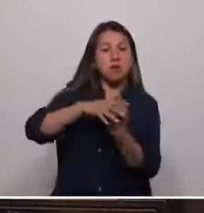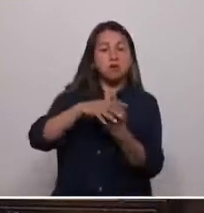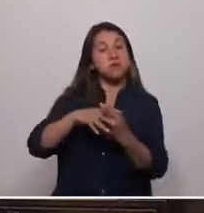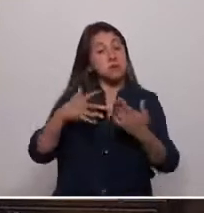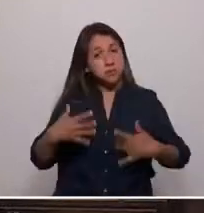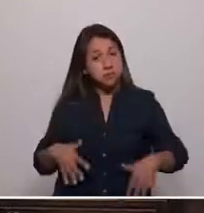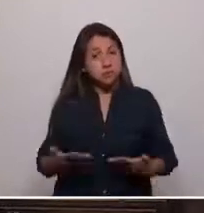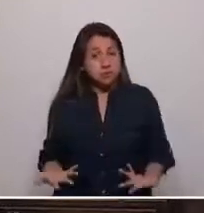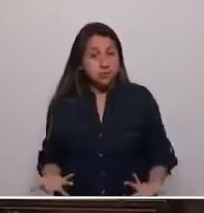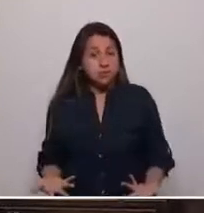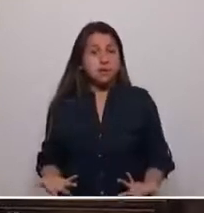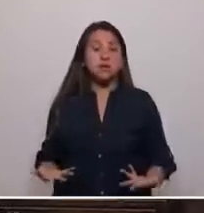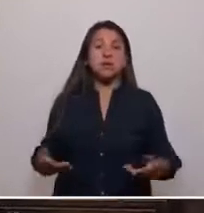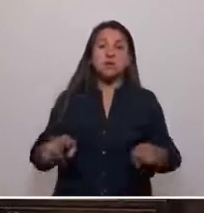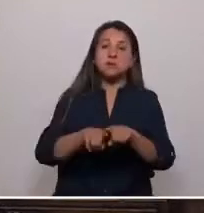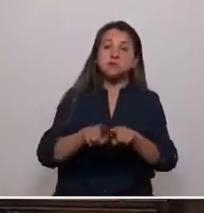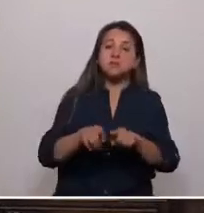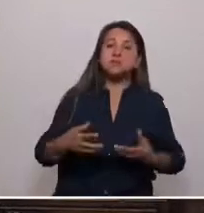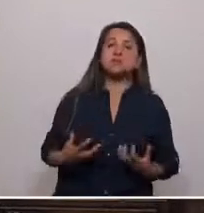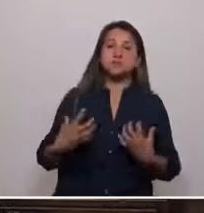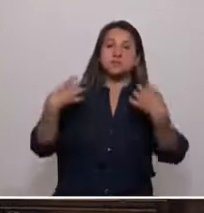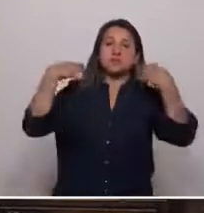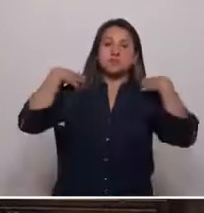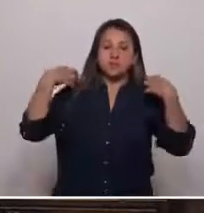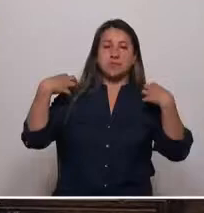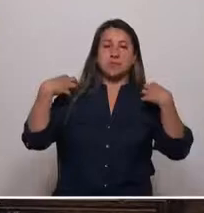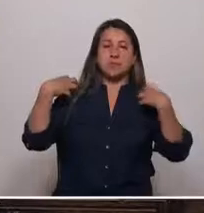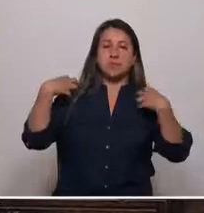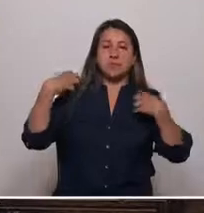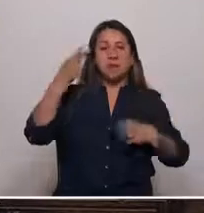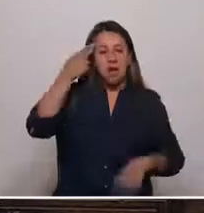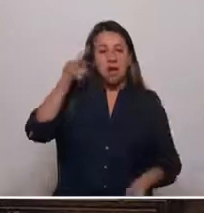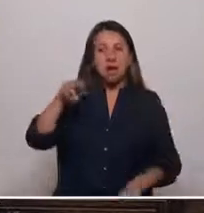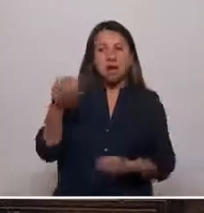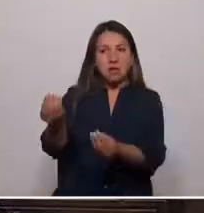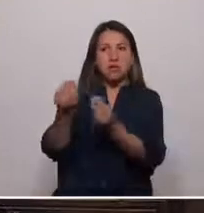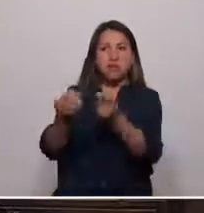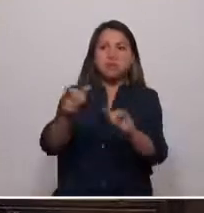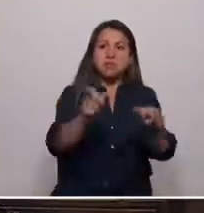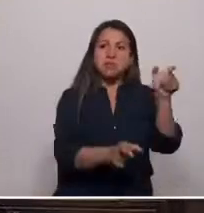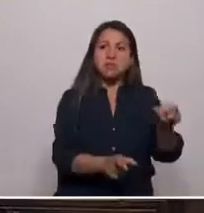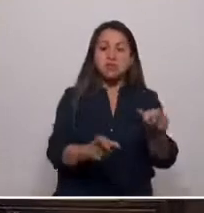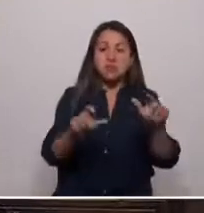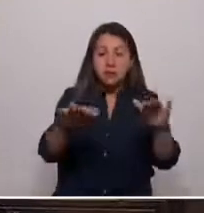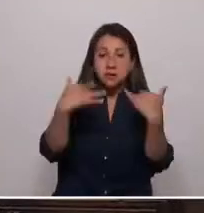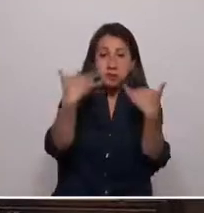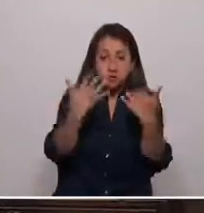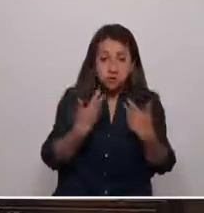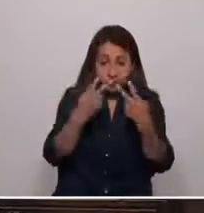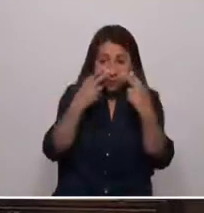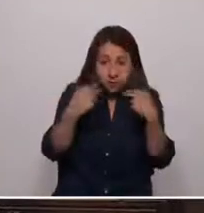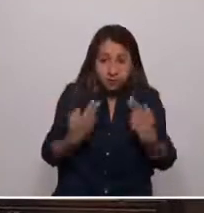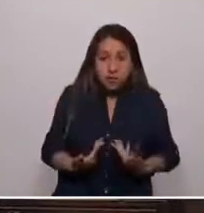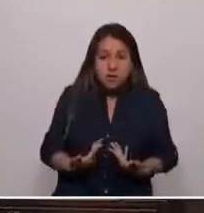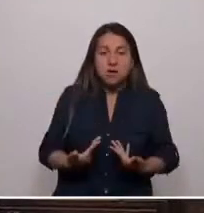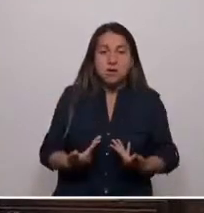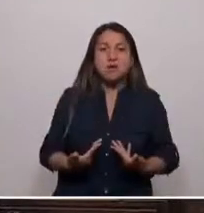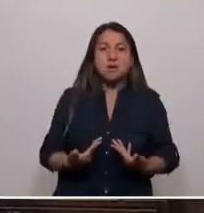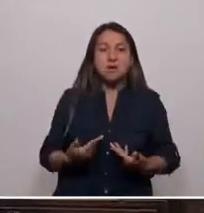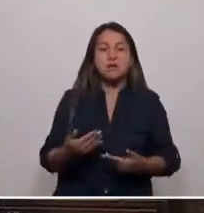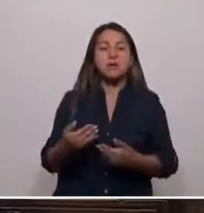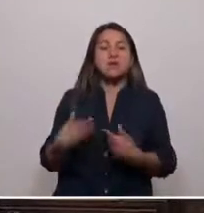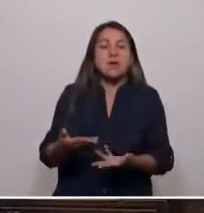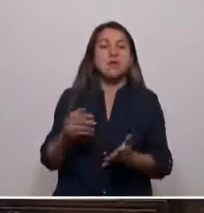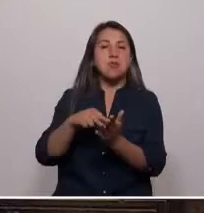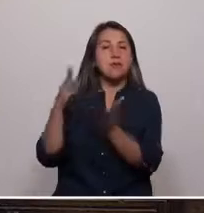Sin embargo, la responsabilidad y el sentido común de las personas que nos escuchan hacen que tenga alguna esperanza